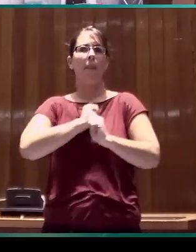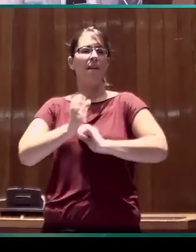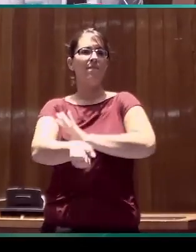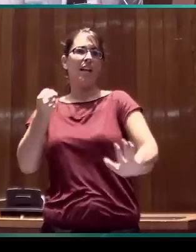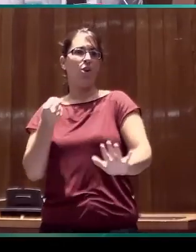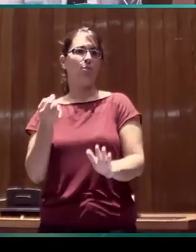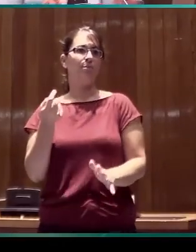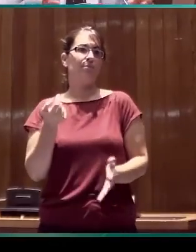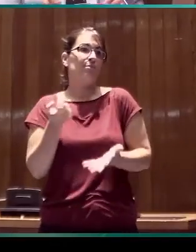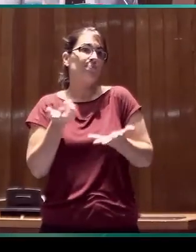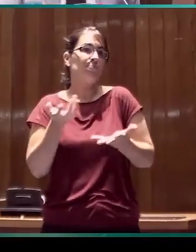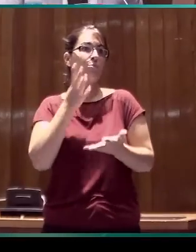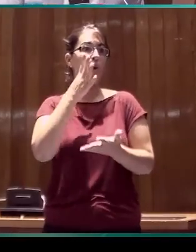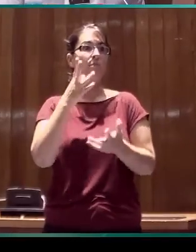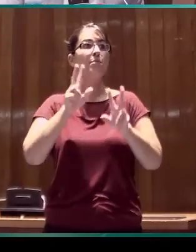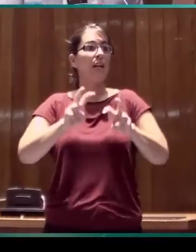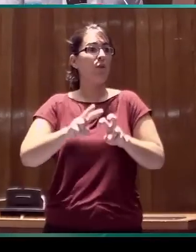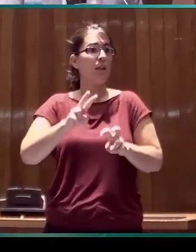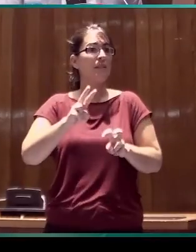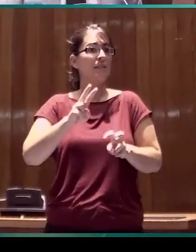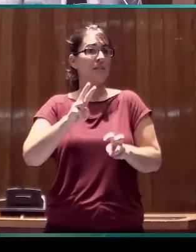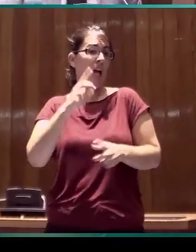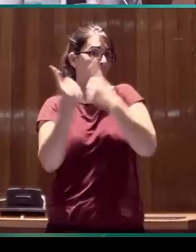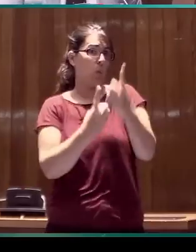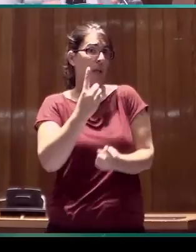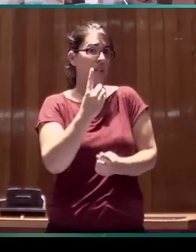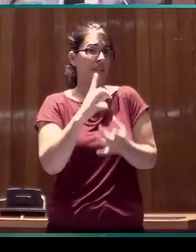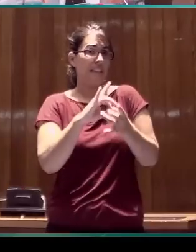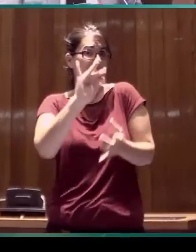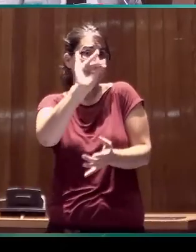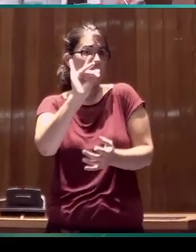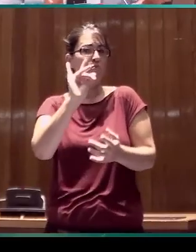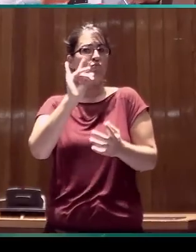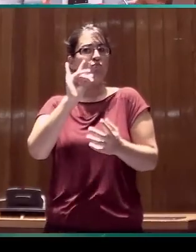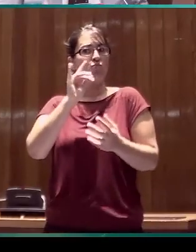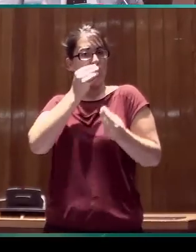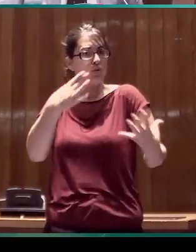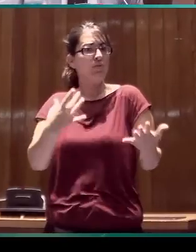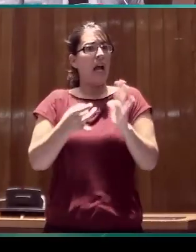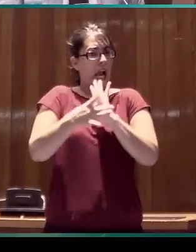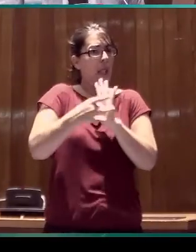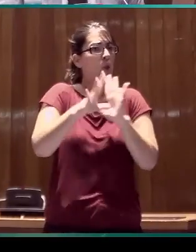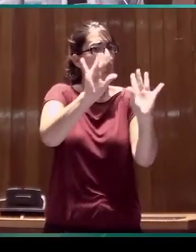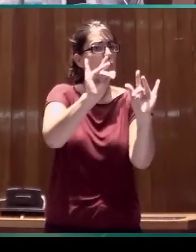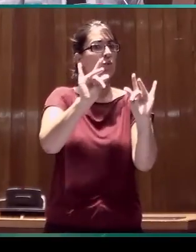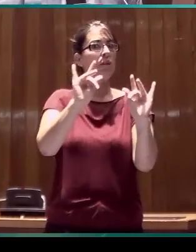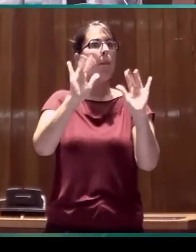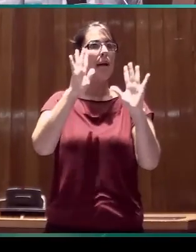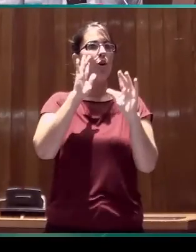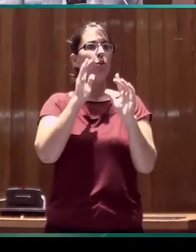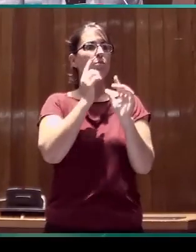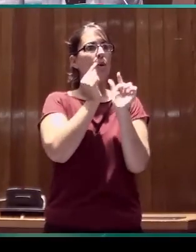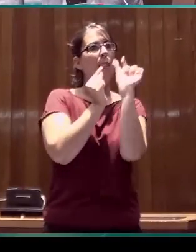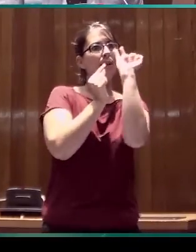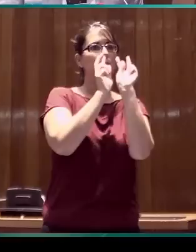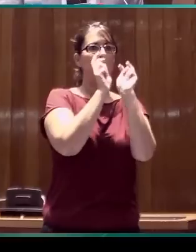investigaciones parciales de calidad, pero no tenemos una visión completa, sólida de